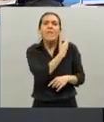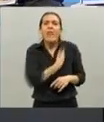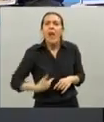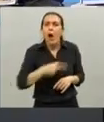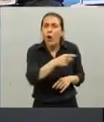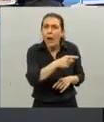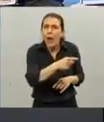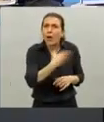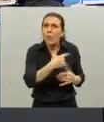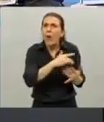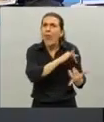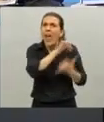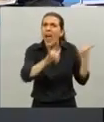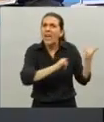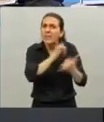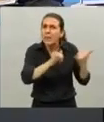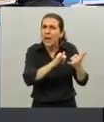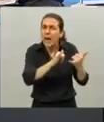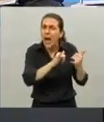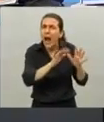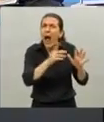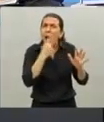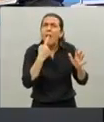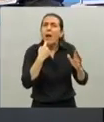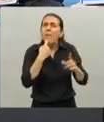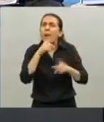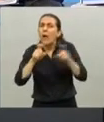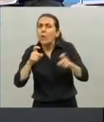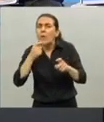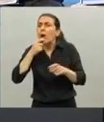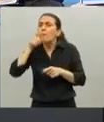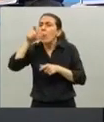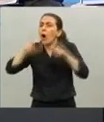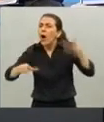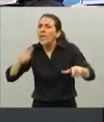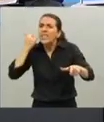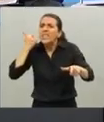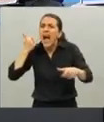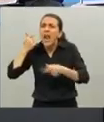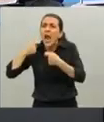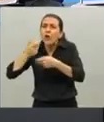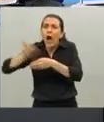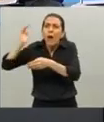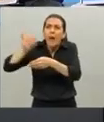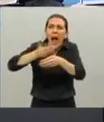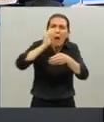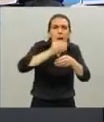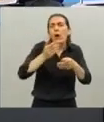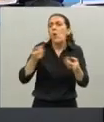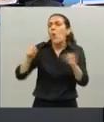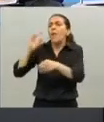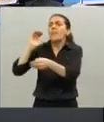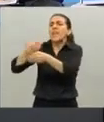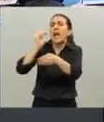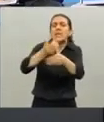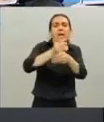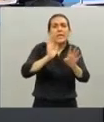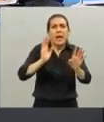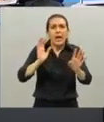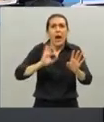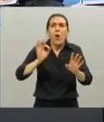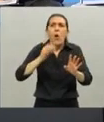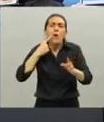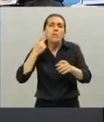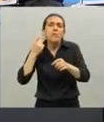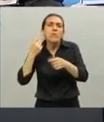puede explicar un poco si le va a pedir a los comerciantes que abrieron que ahora cierren y que actividades son y al gobernador si puede